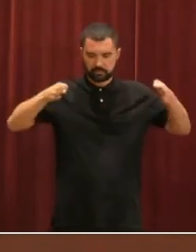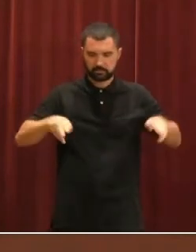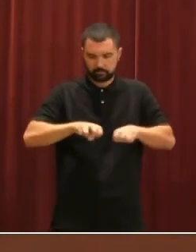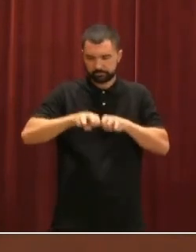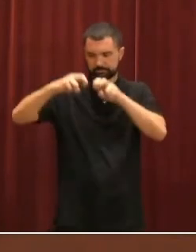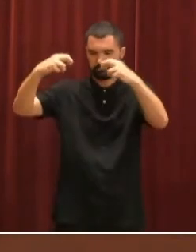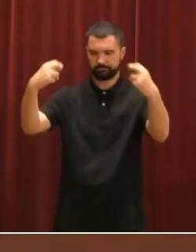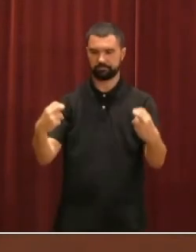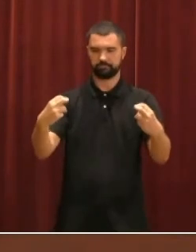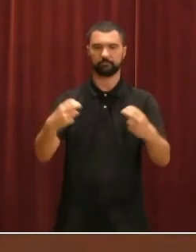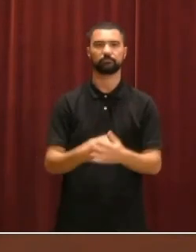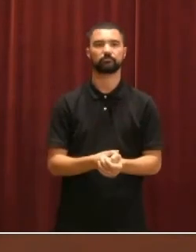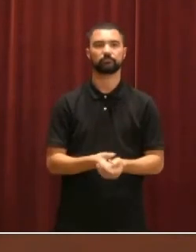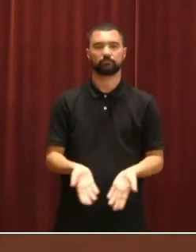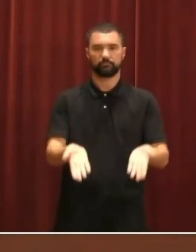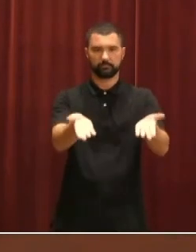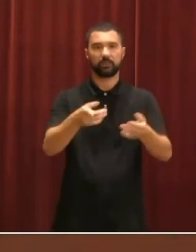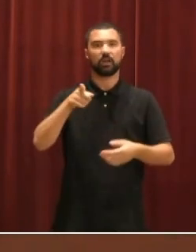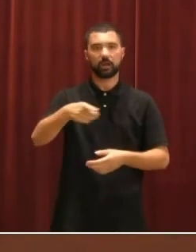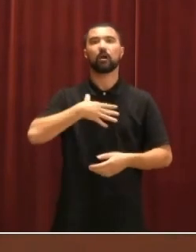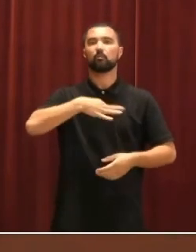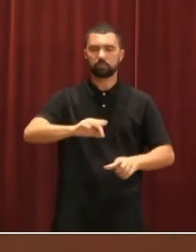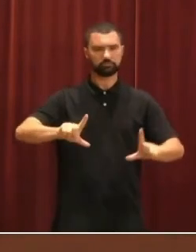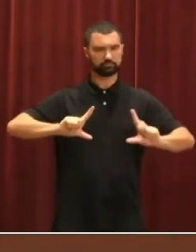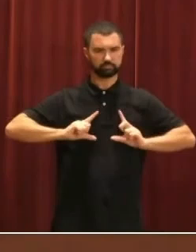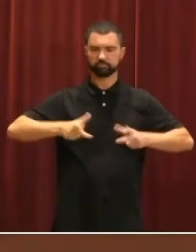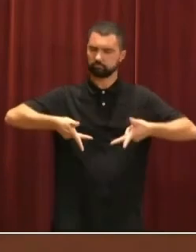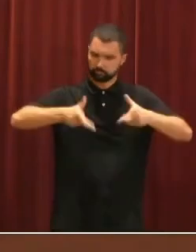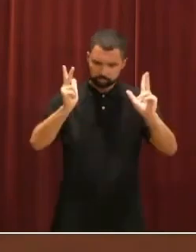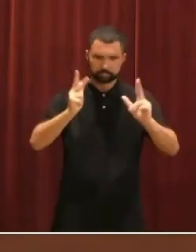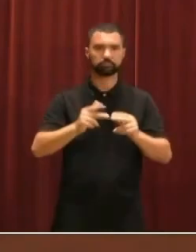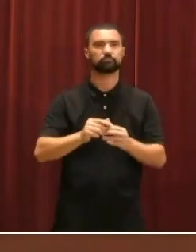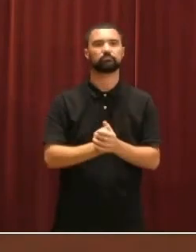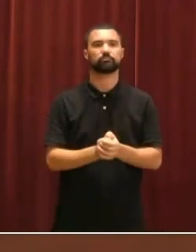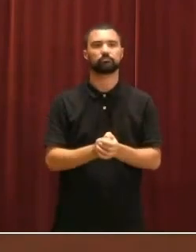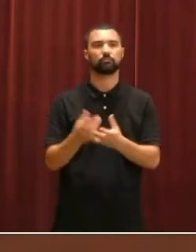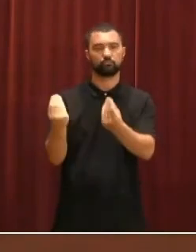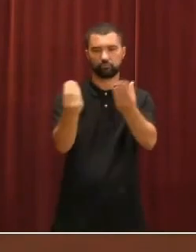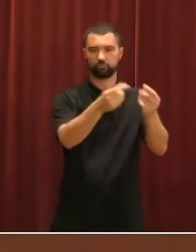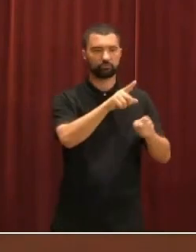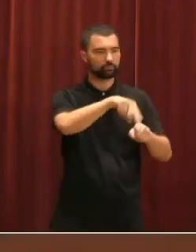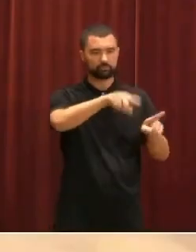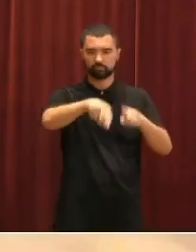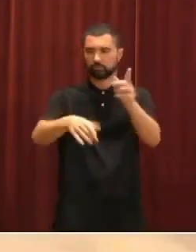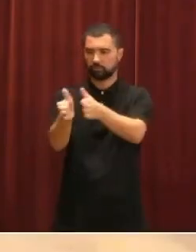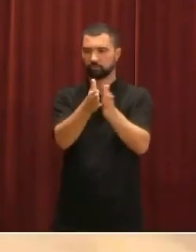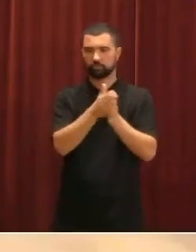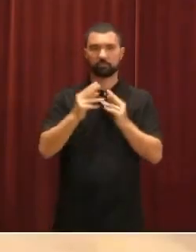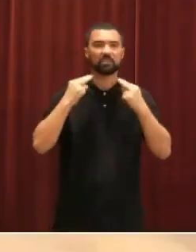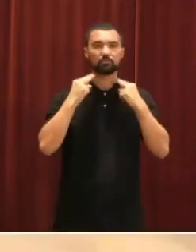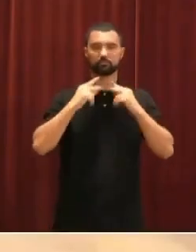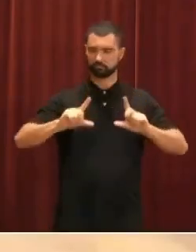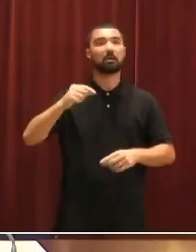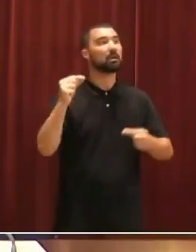y ocupen los escaños. Allí pueden exhibir esas imágenes, como hacen, creo, también algunos diputados, sin ningún